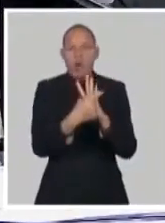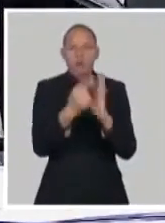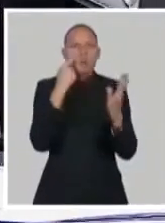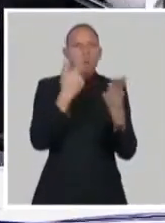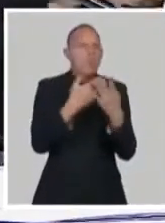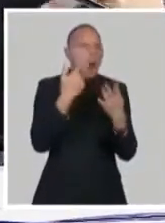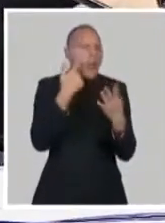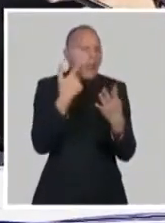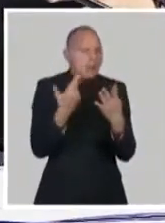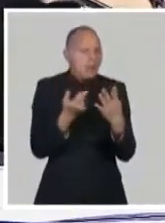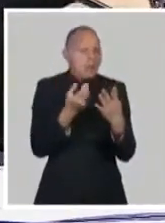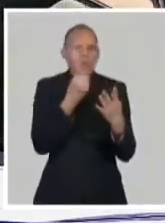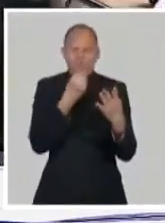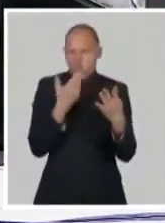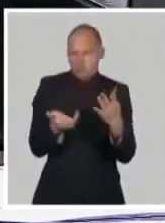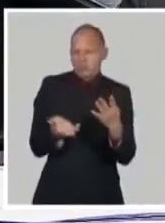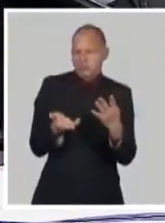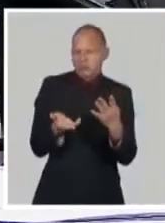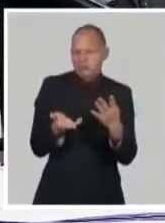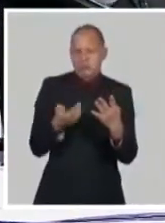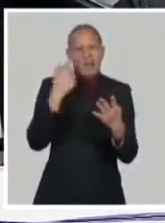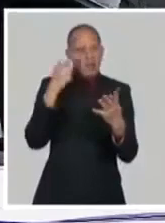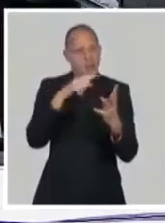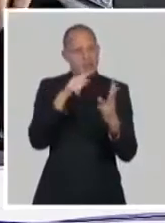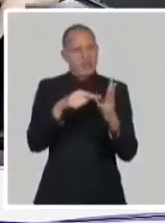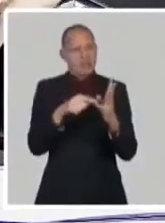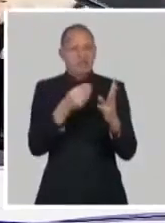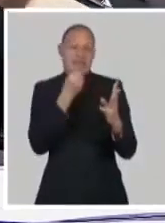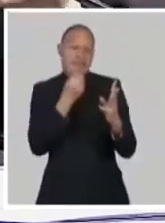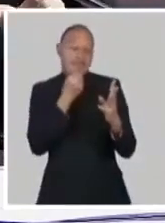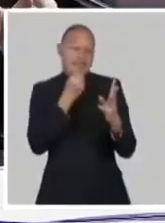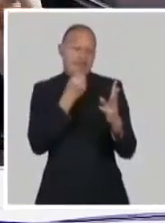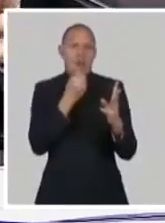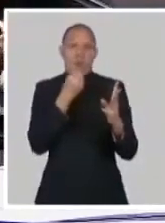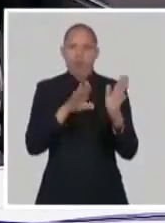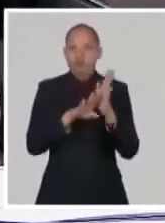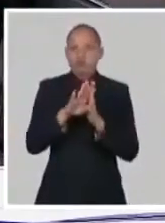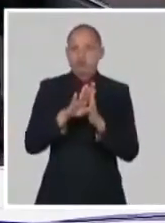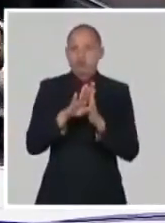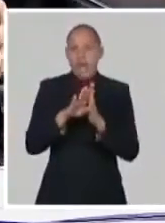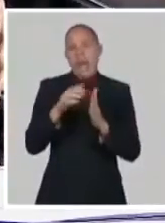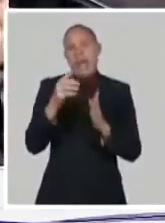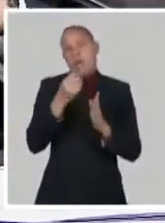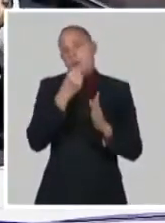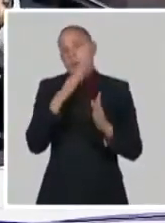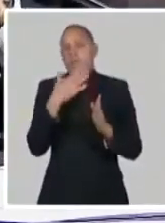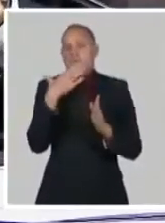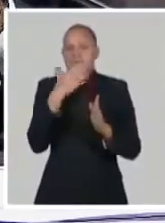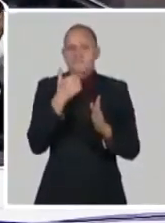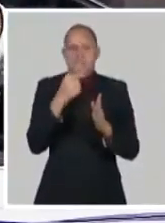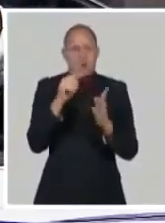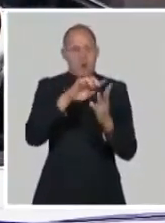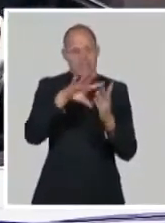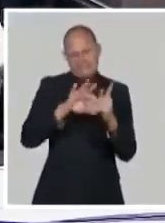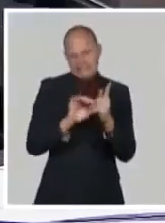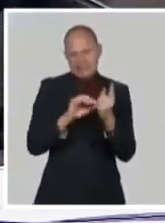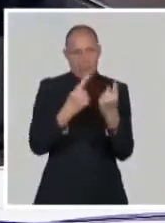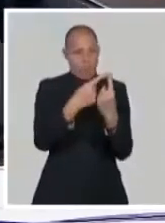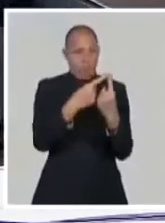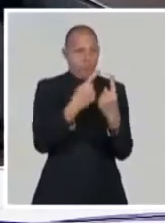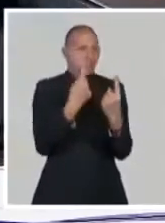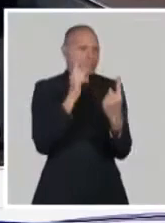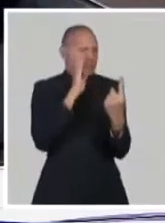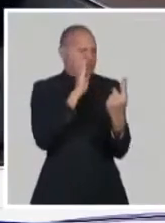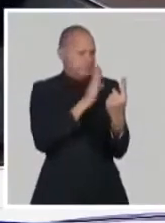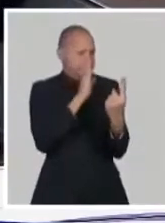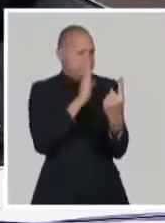posibilidades reales tiene de desarrollo? ¿No sería más correcto centrarnos quizás en uno o dos candidatos? ¿Vamos